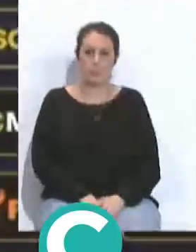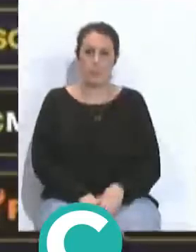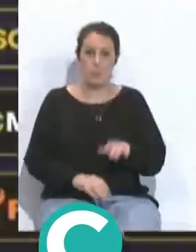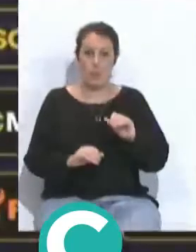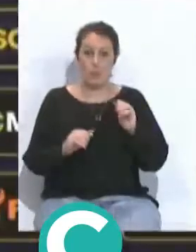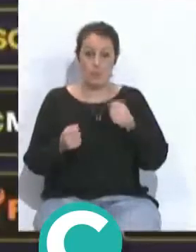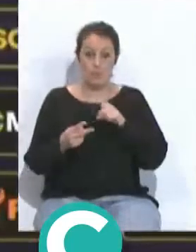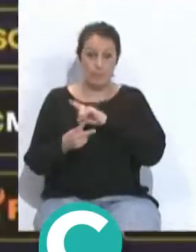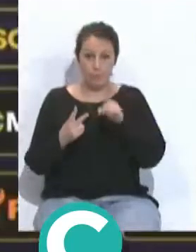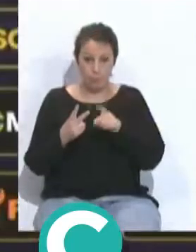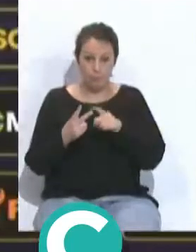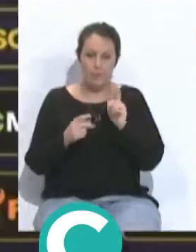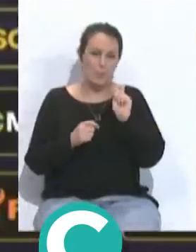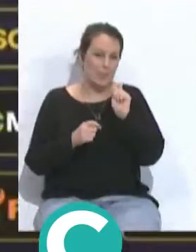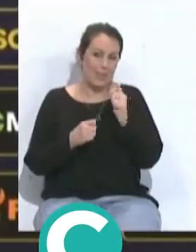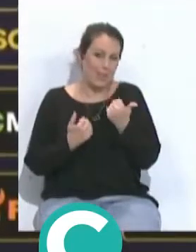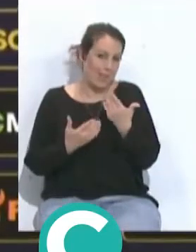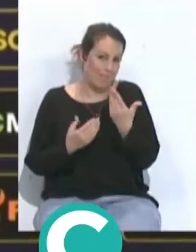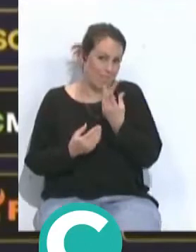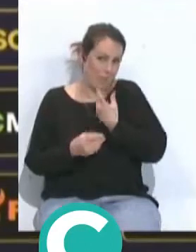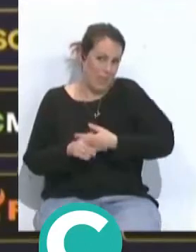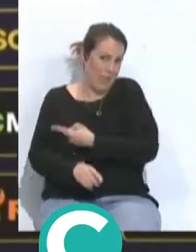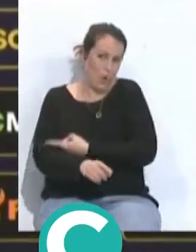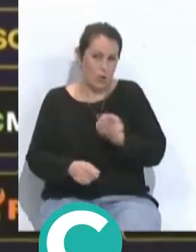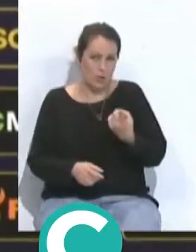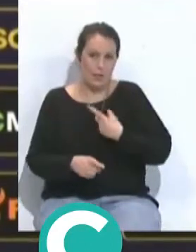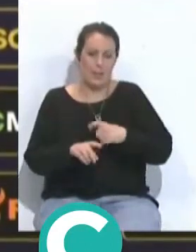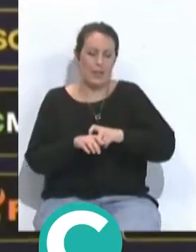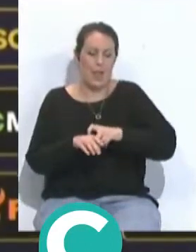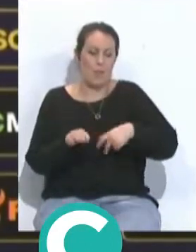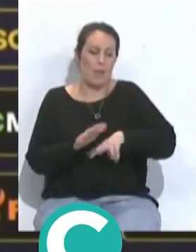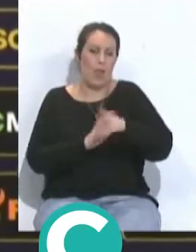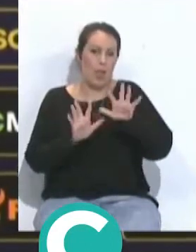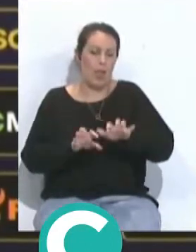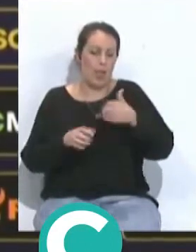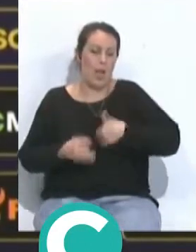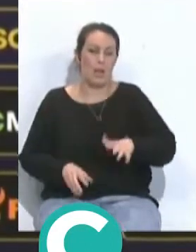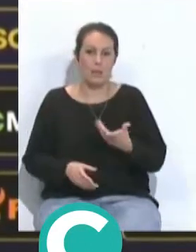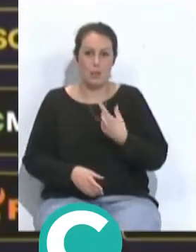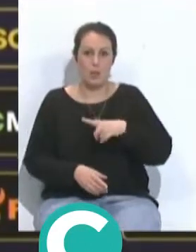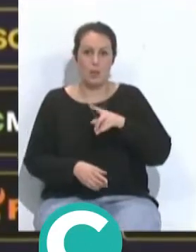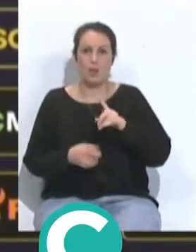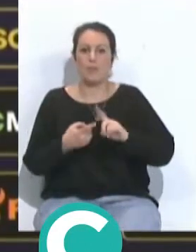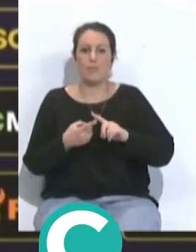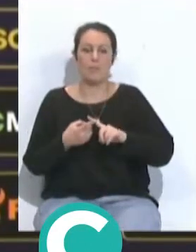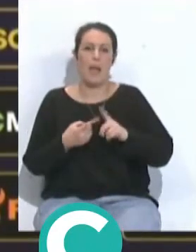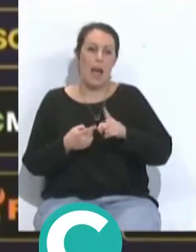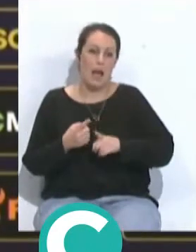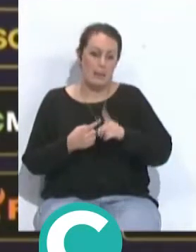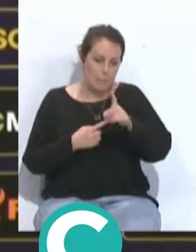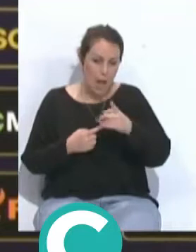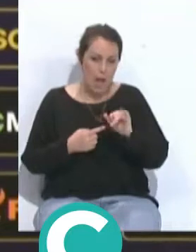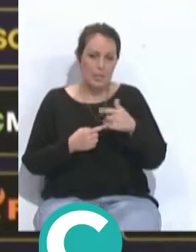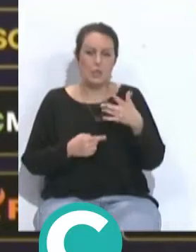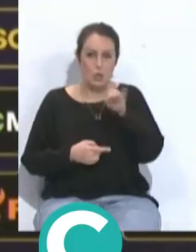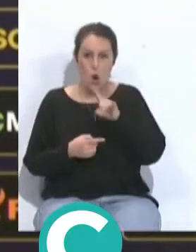empezando por la segunda se van darte muchas pistas al final vosotros conocéis las características de los futbolistas tenemos la posibilidad de contar con arriba tanto con